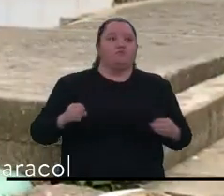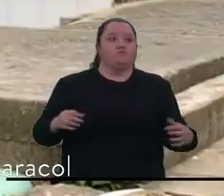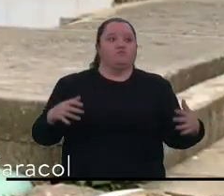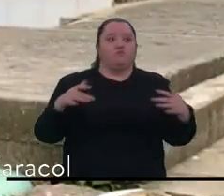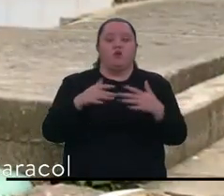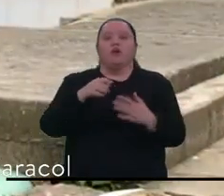Noticias Caracol.